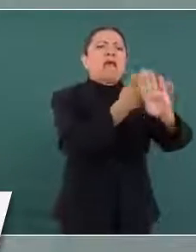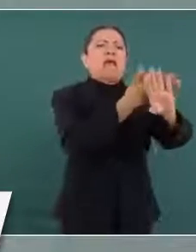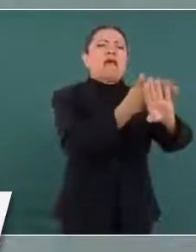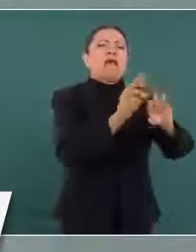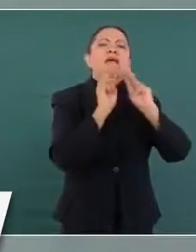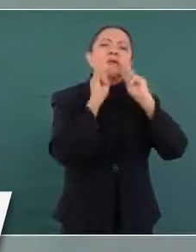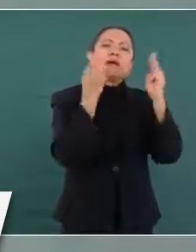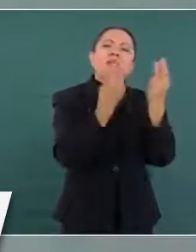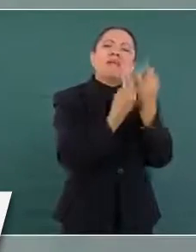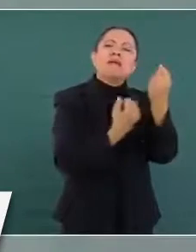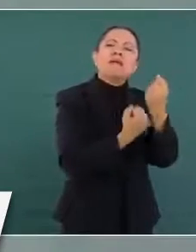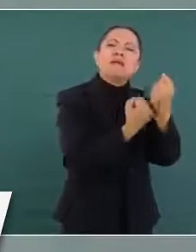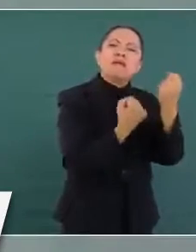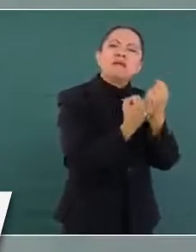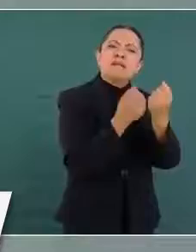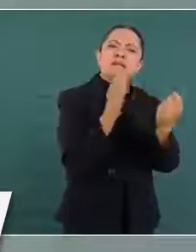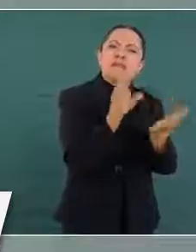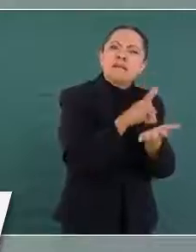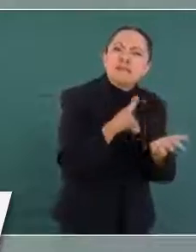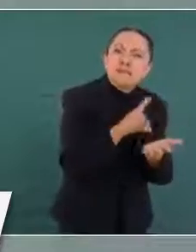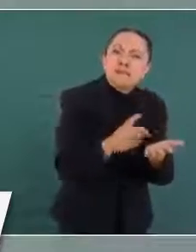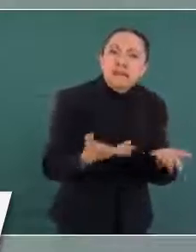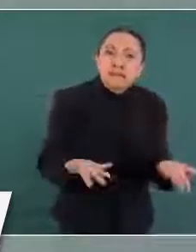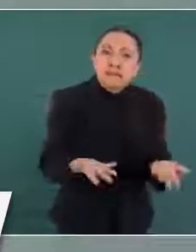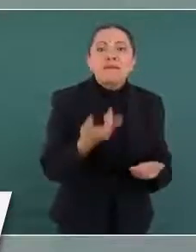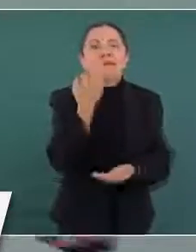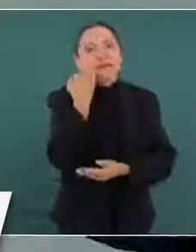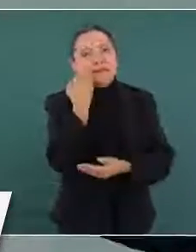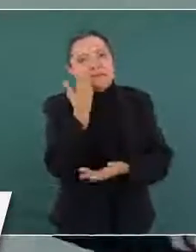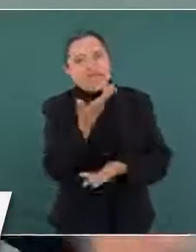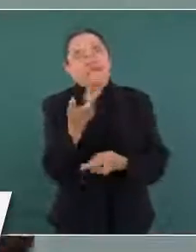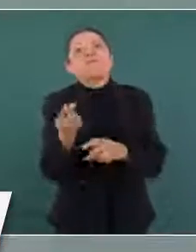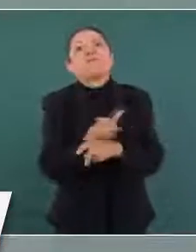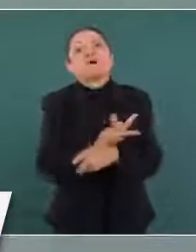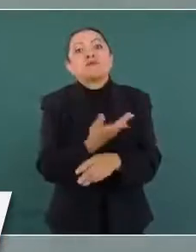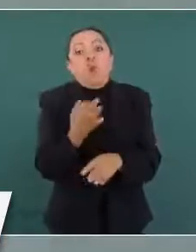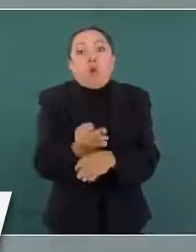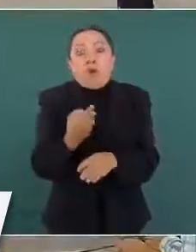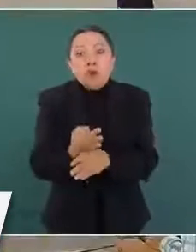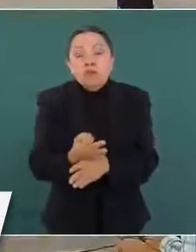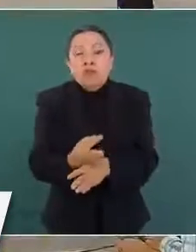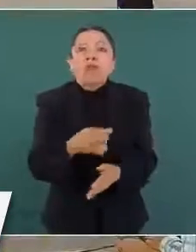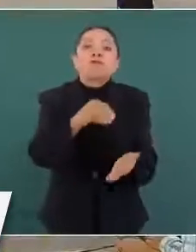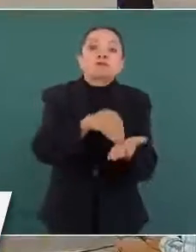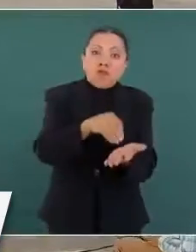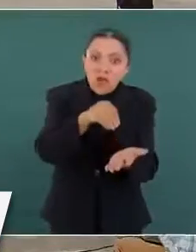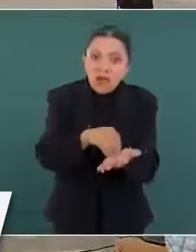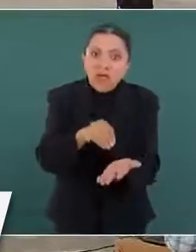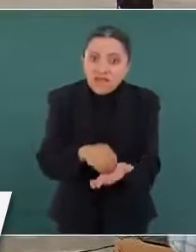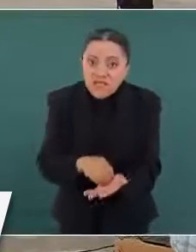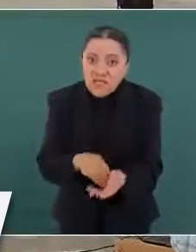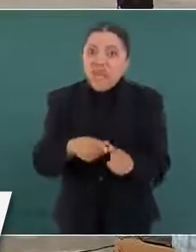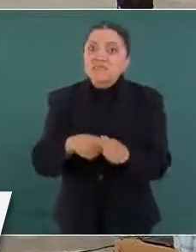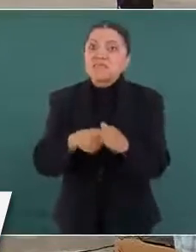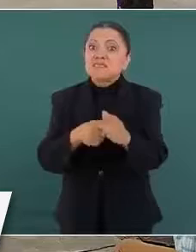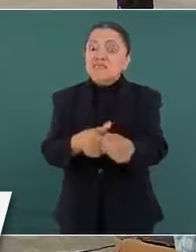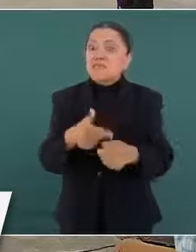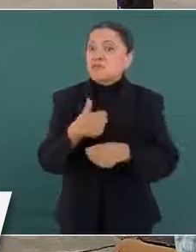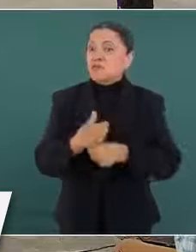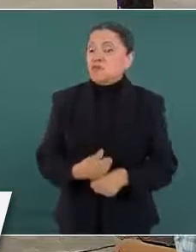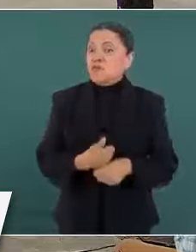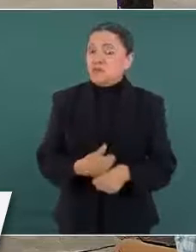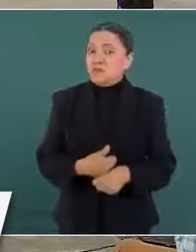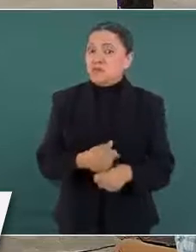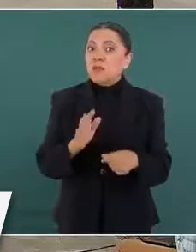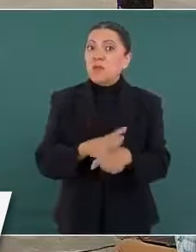y miren lo que sucedió, todo esto que estamos padeciendo todavía es el